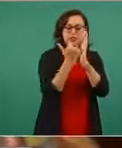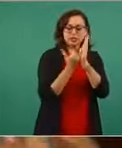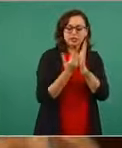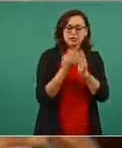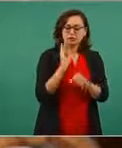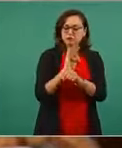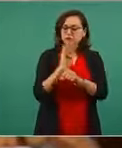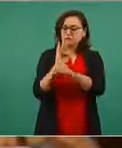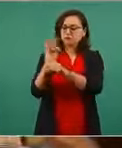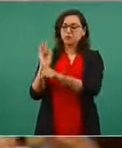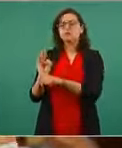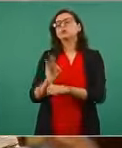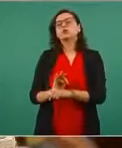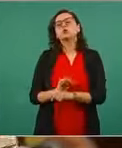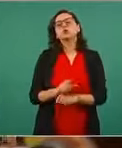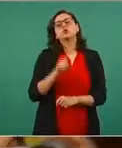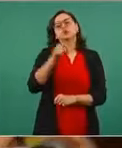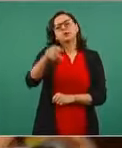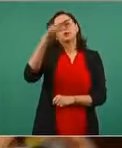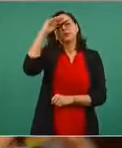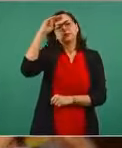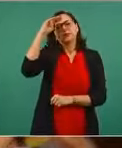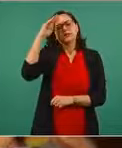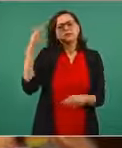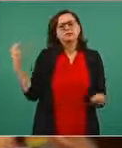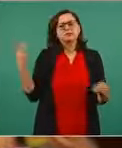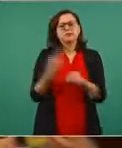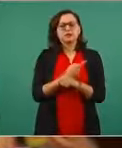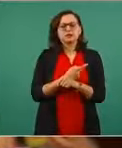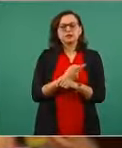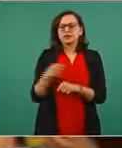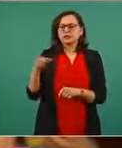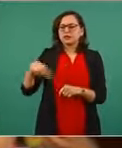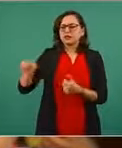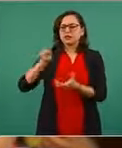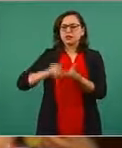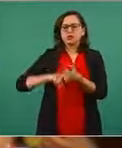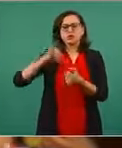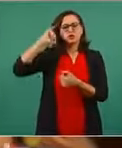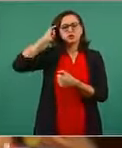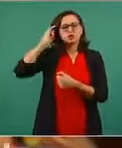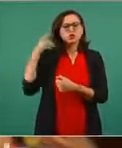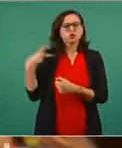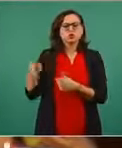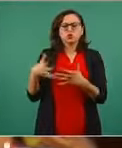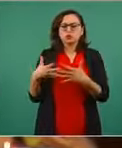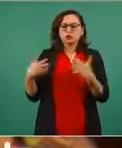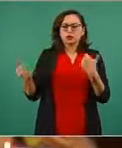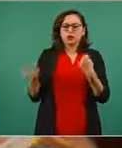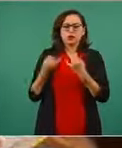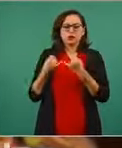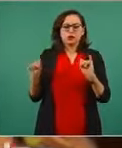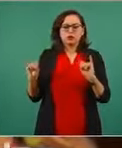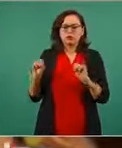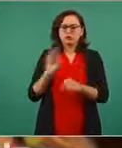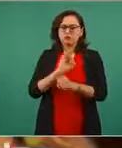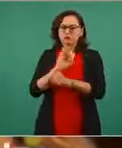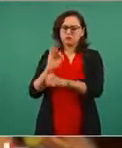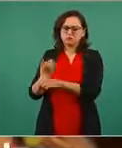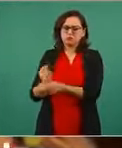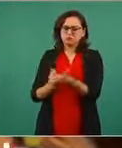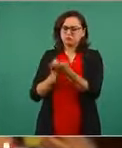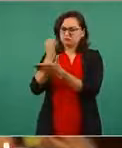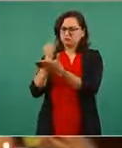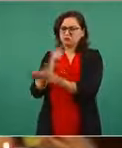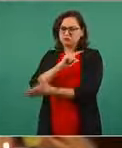herramientas legales suficientes para que los pueblos puedan tener autonomía, los pueblos indígenas, en ciertas decisiones que